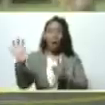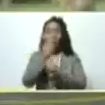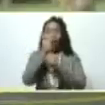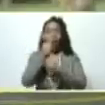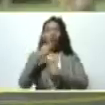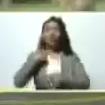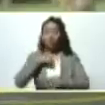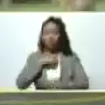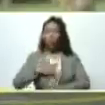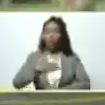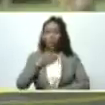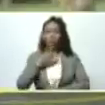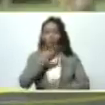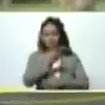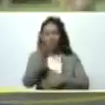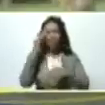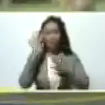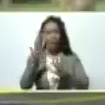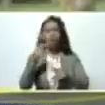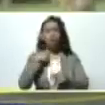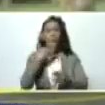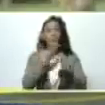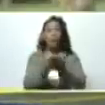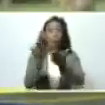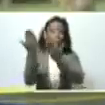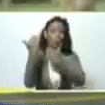lograremos lo lograremos pido apoyo